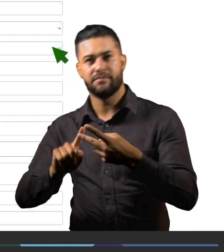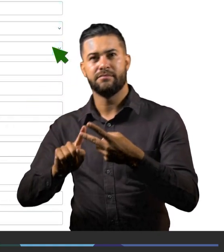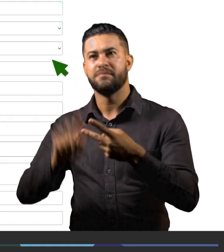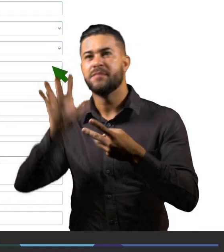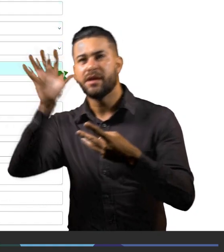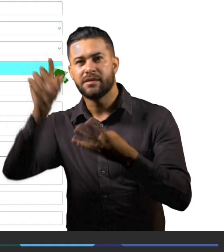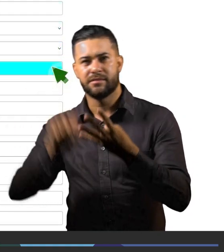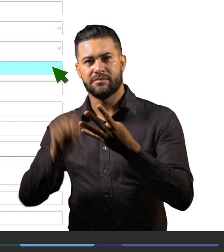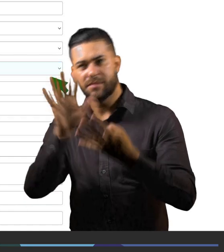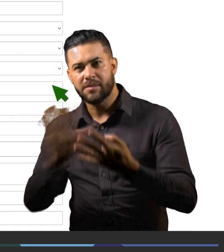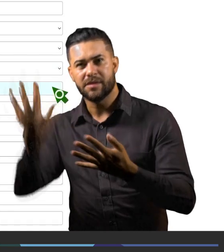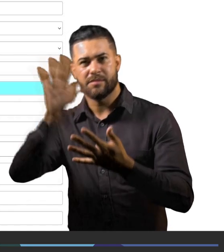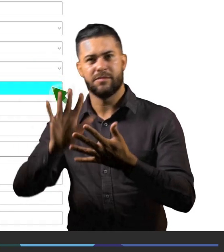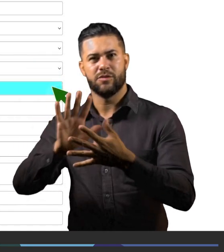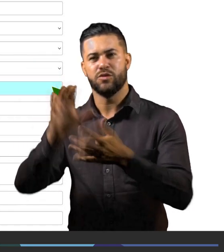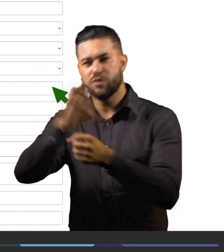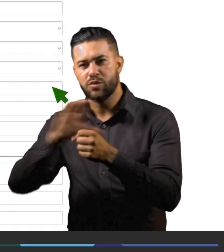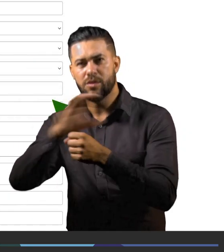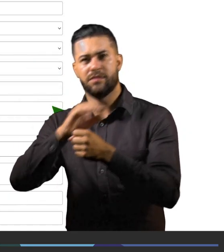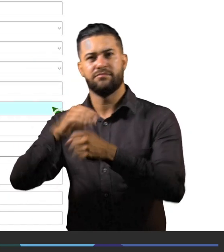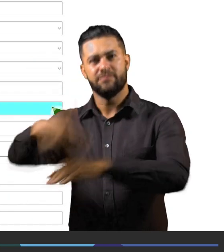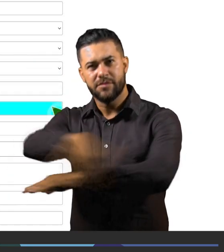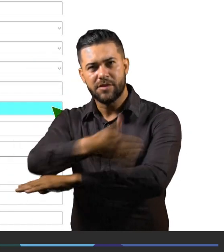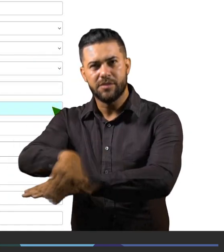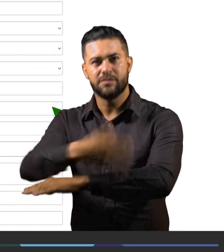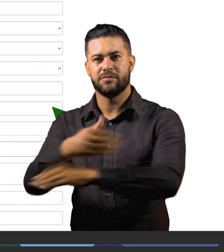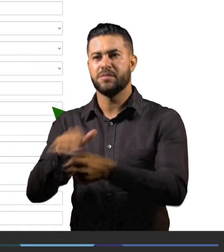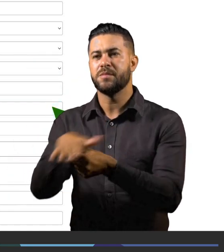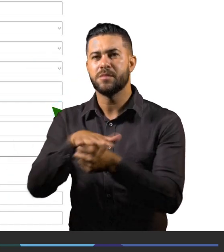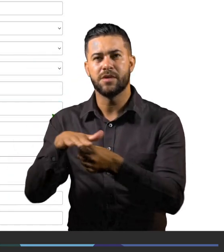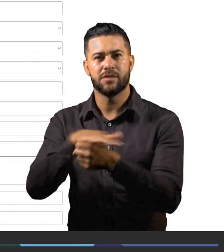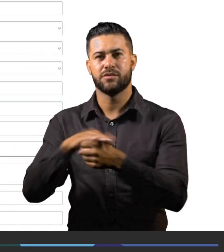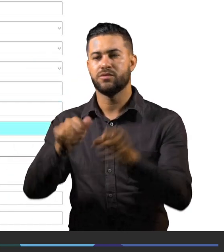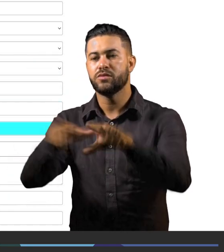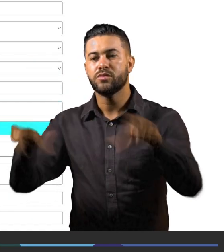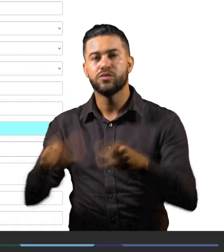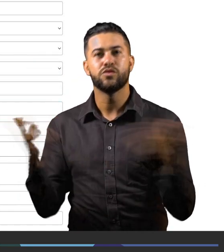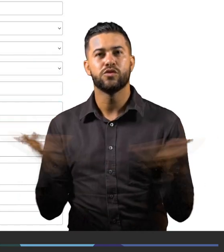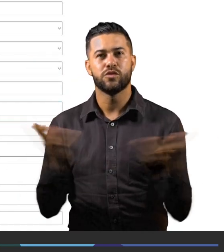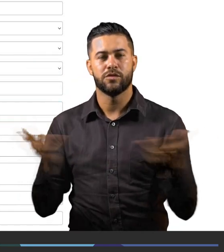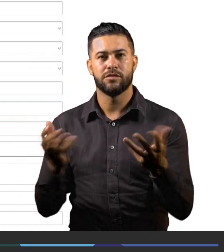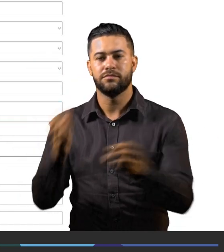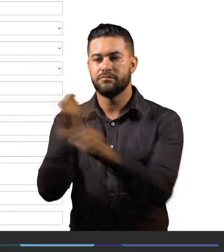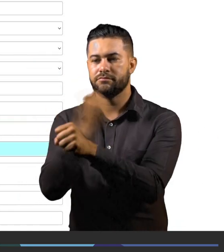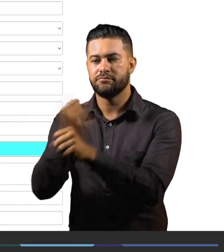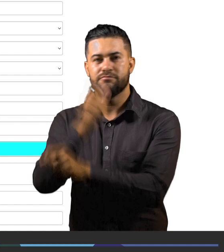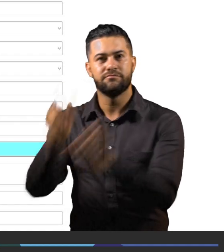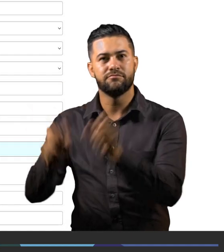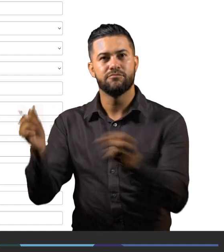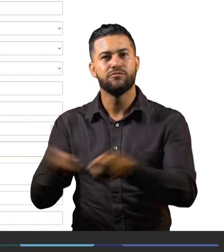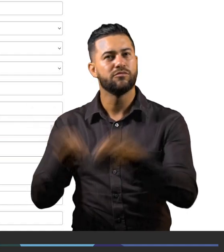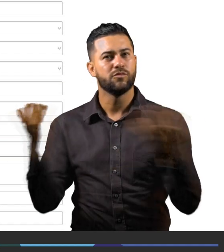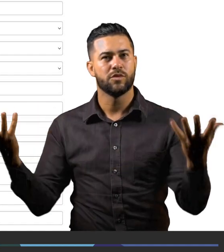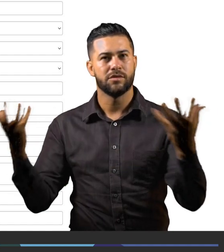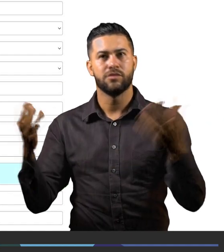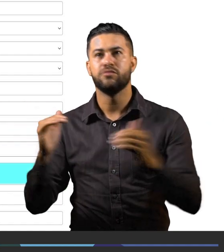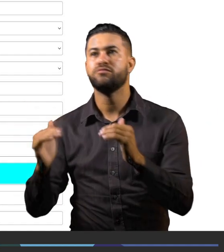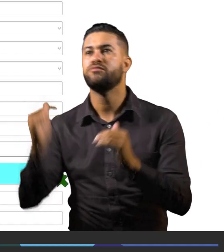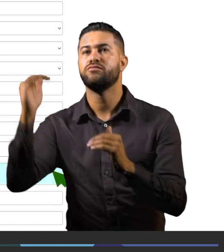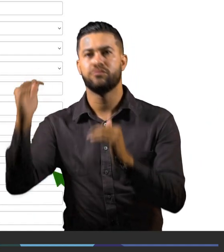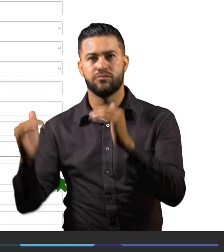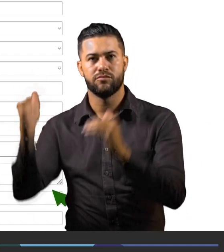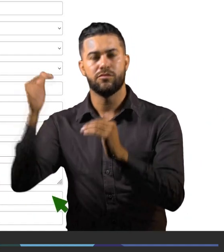departamento, ciudad, dirección, barrio, localidad, número de empleados, sector económico,